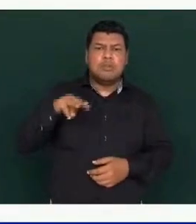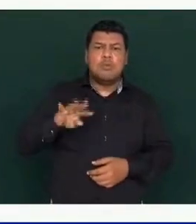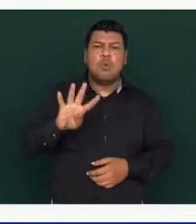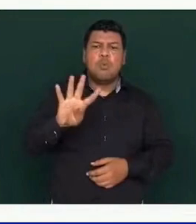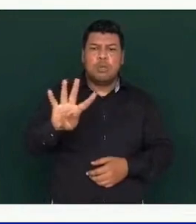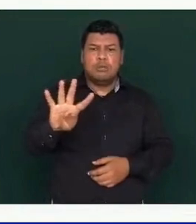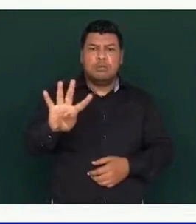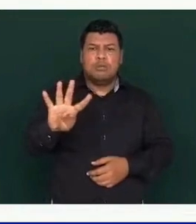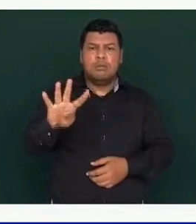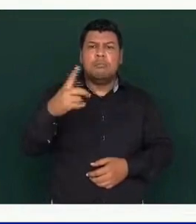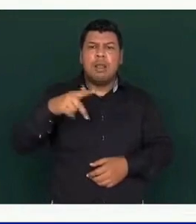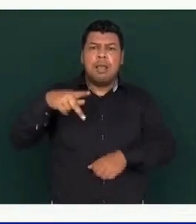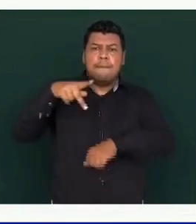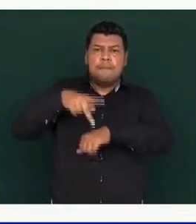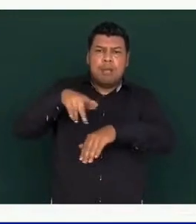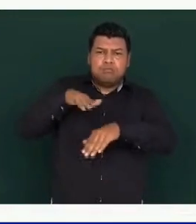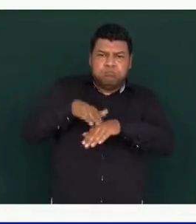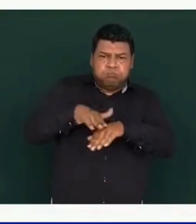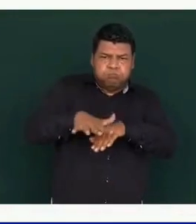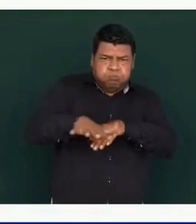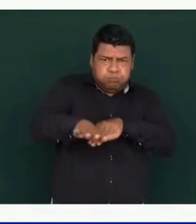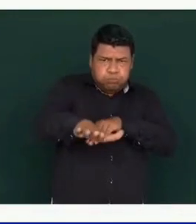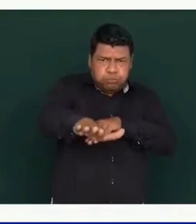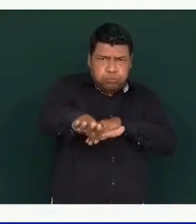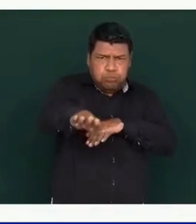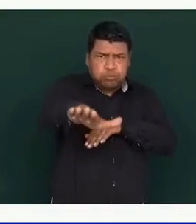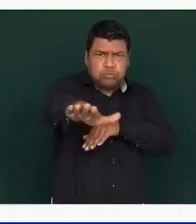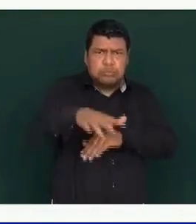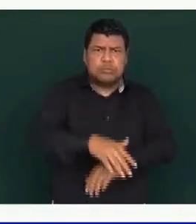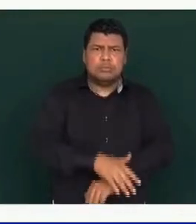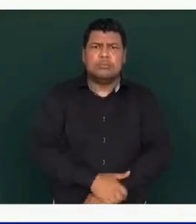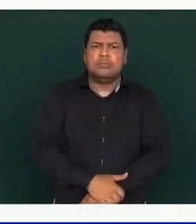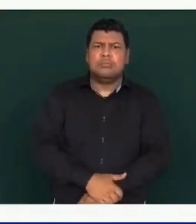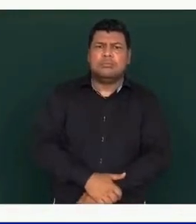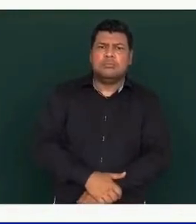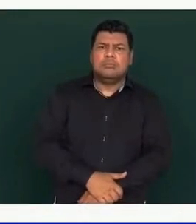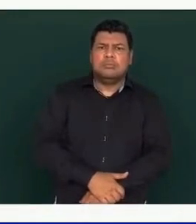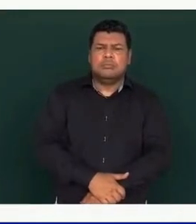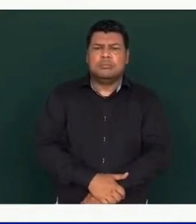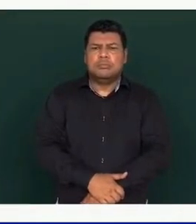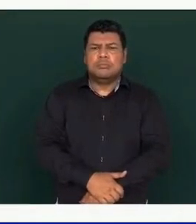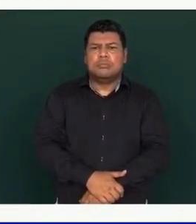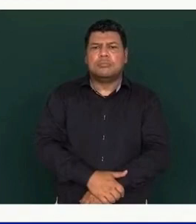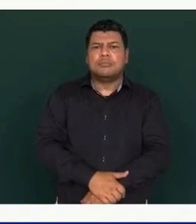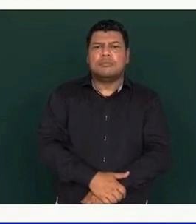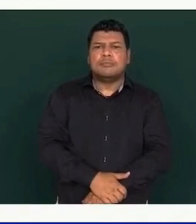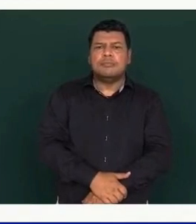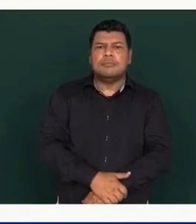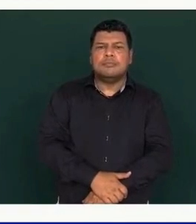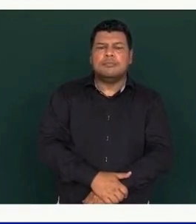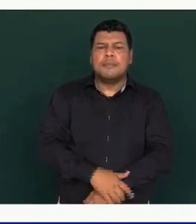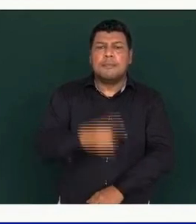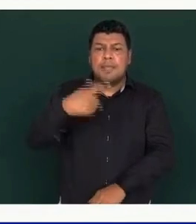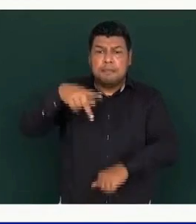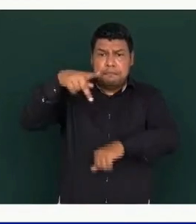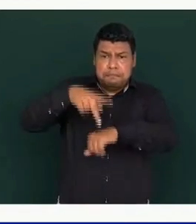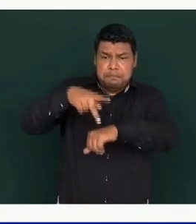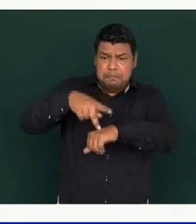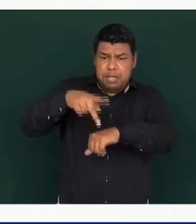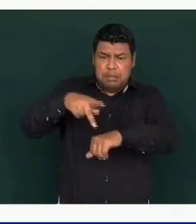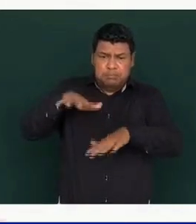pavimento hidráulico, de concreto,